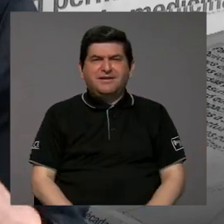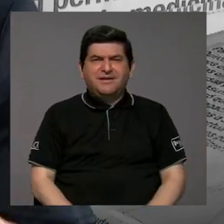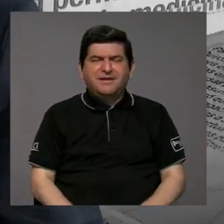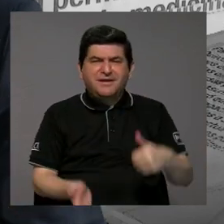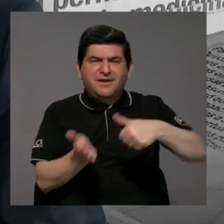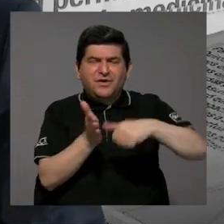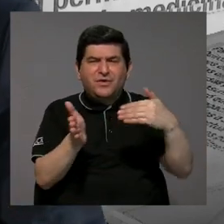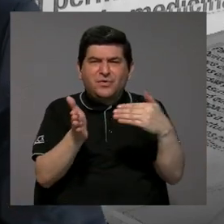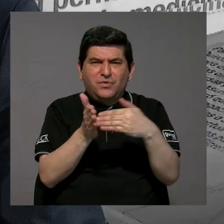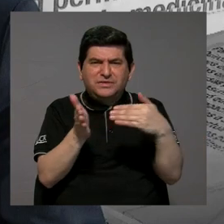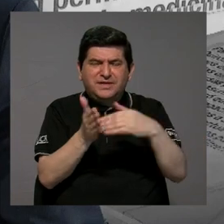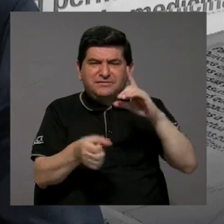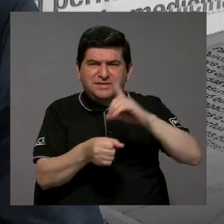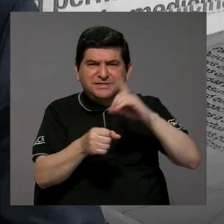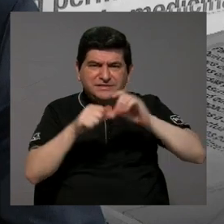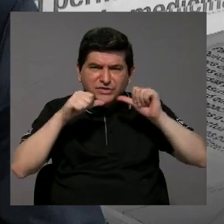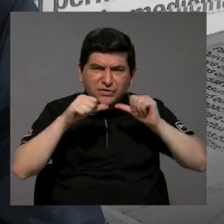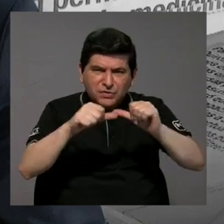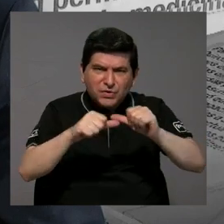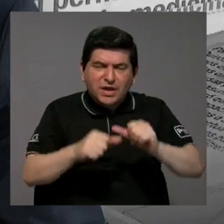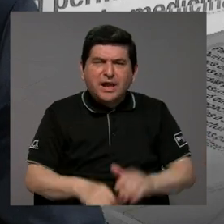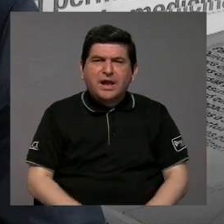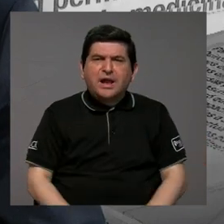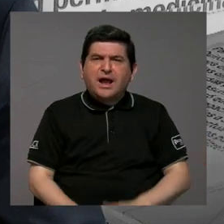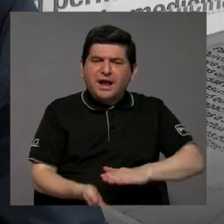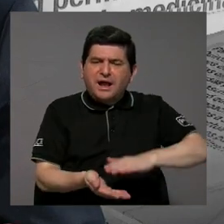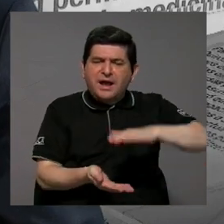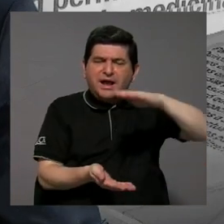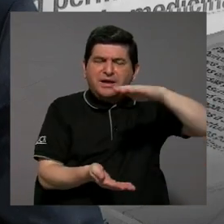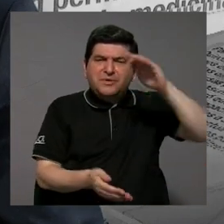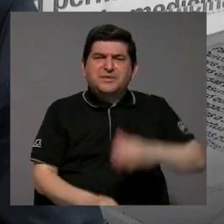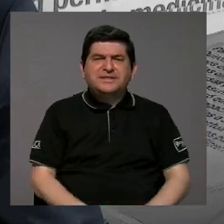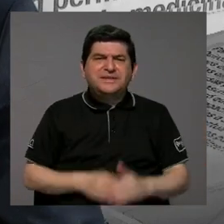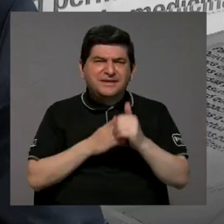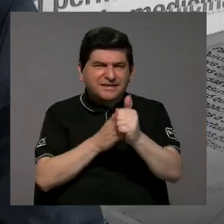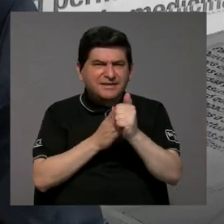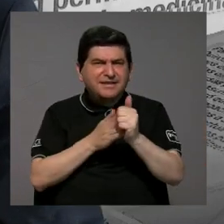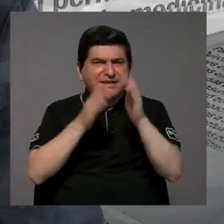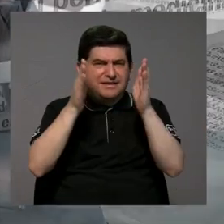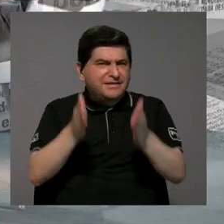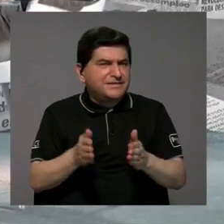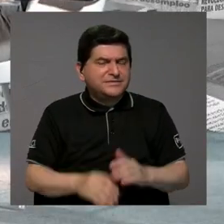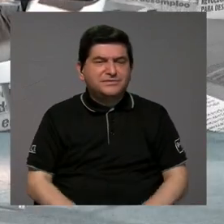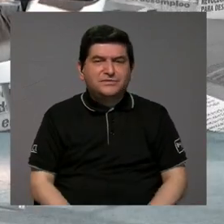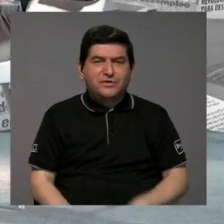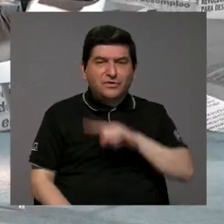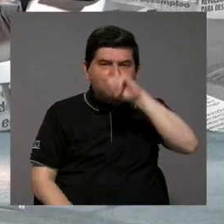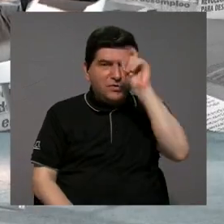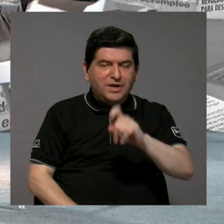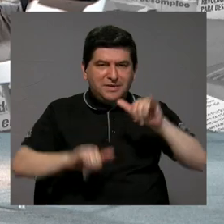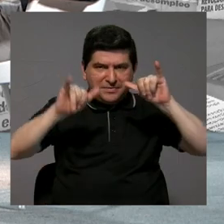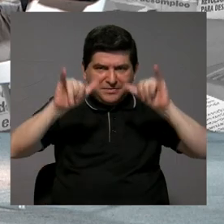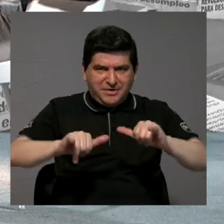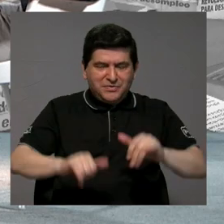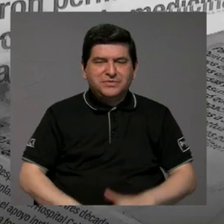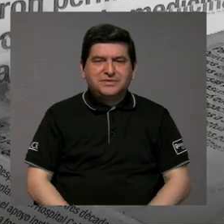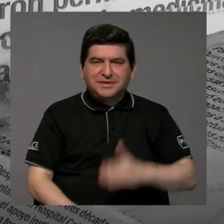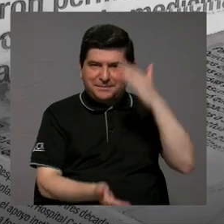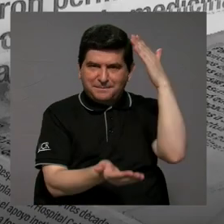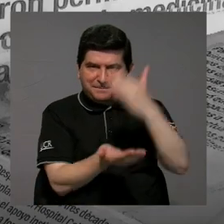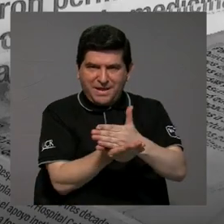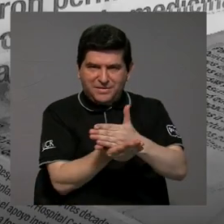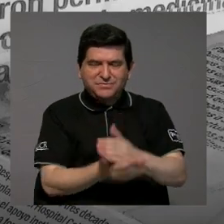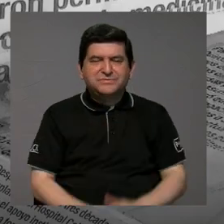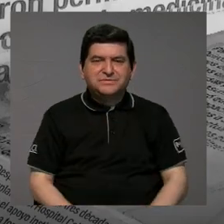la reelección consecutiva podría incentivar la creación de ciertos liderazgos. Voy a quedarme con esa pregunta. Vamos a hacer una